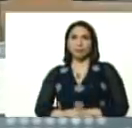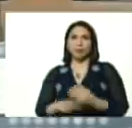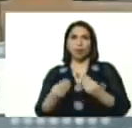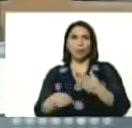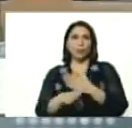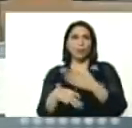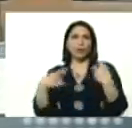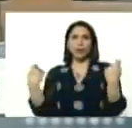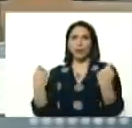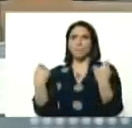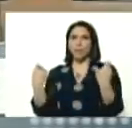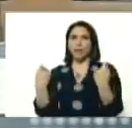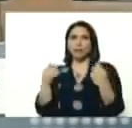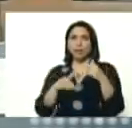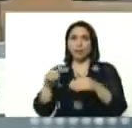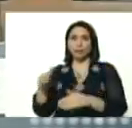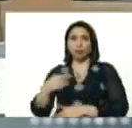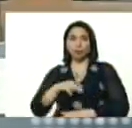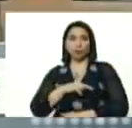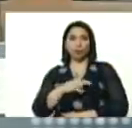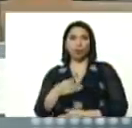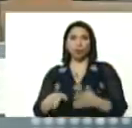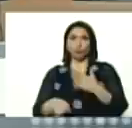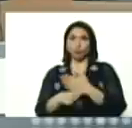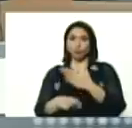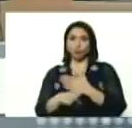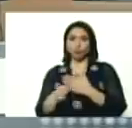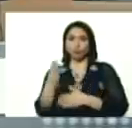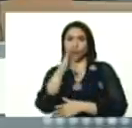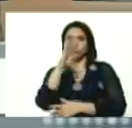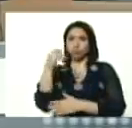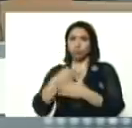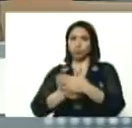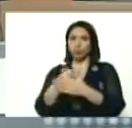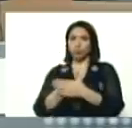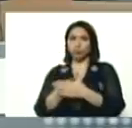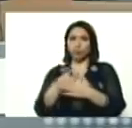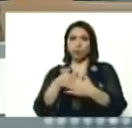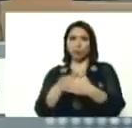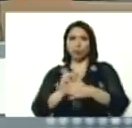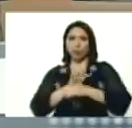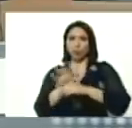ser, campaña electoral, porque vamos a estar, en medio de la lucha, contra el coronavirus,